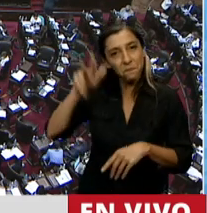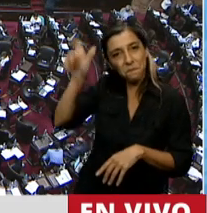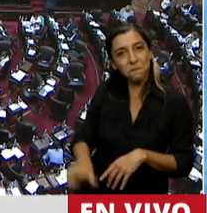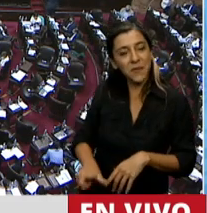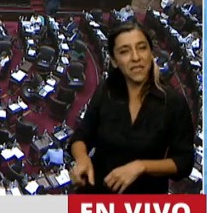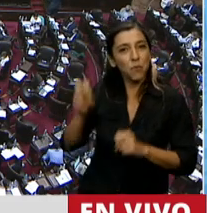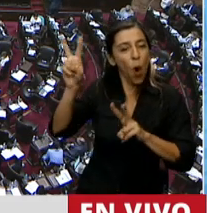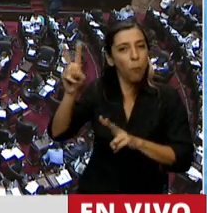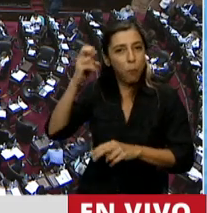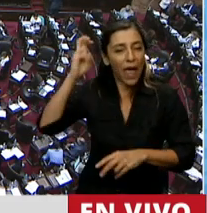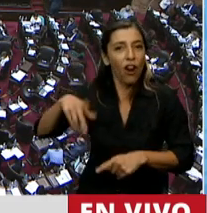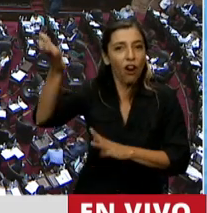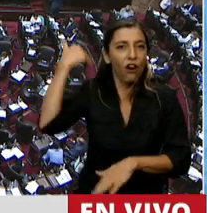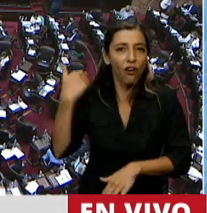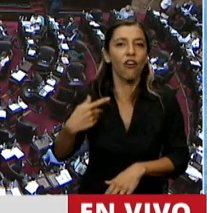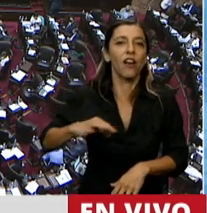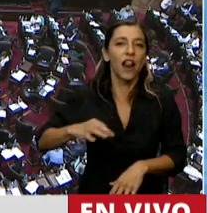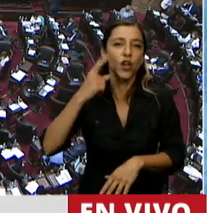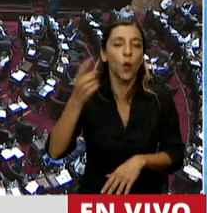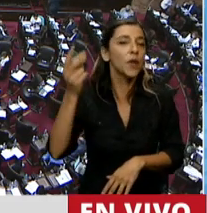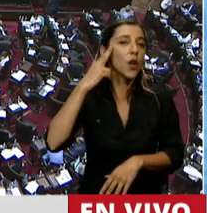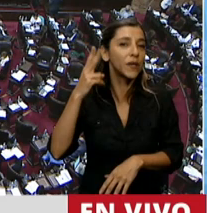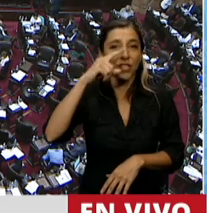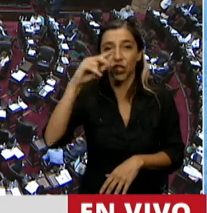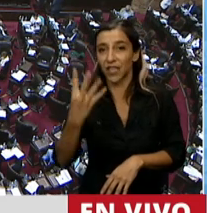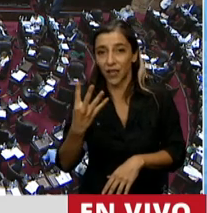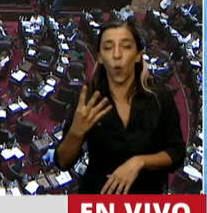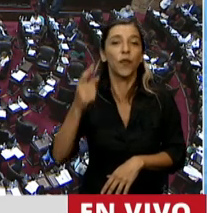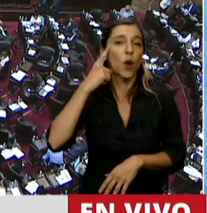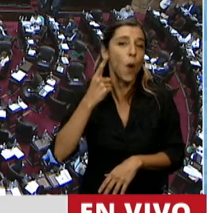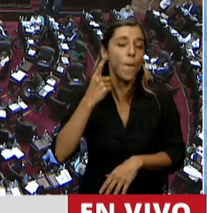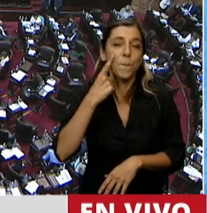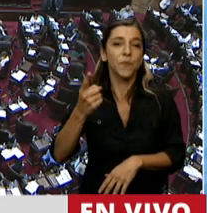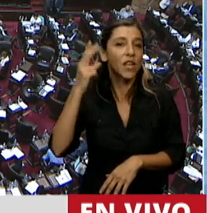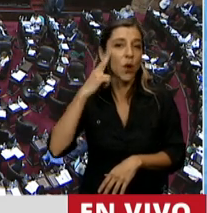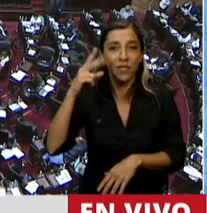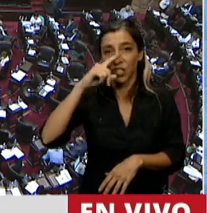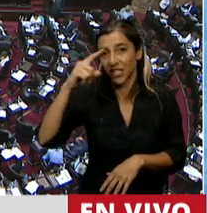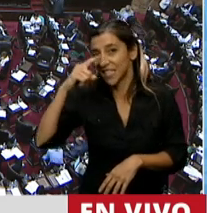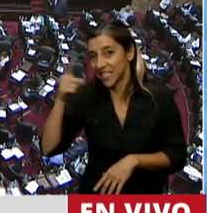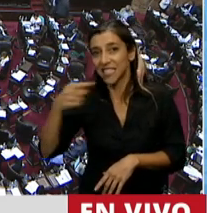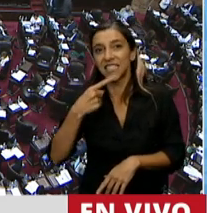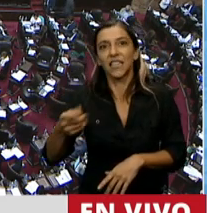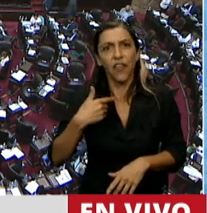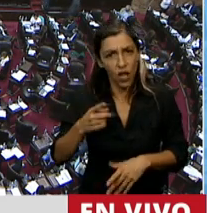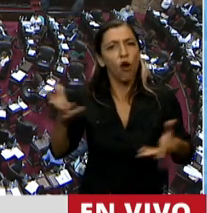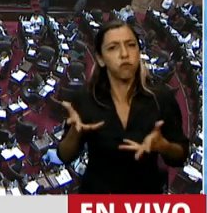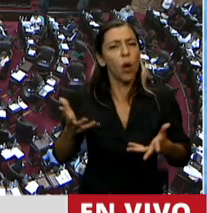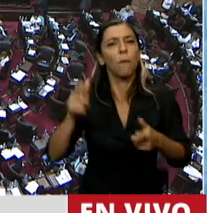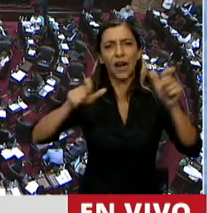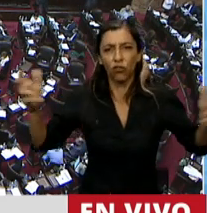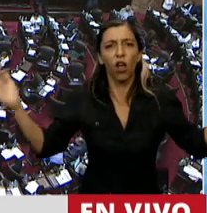Trienal 1974-77, fomentar la fecundidad y la inmigración. En su decreto